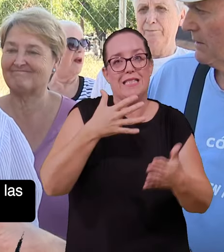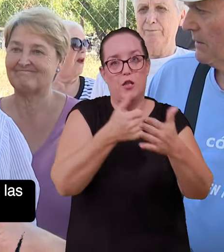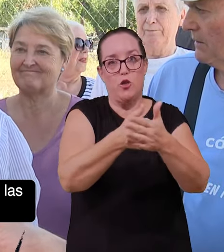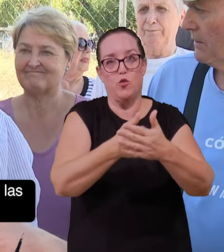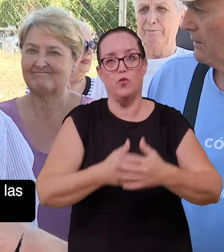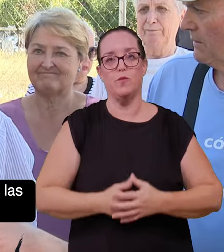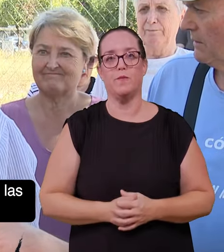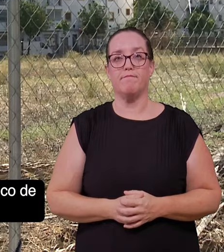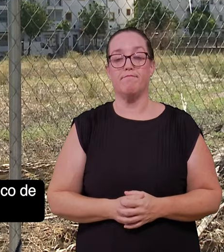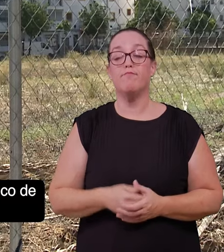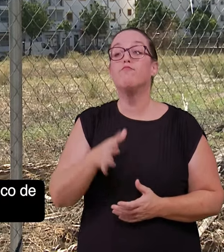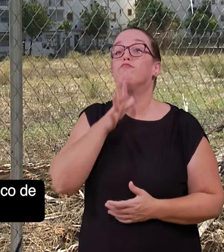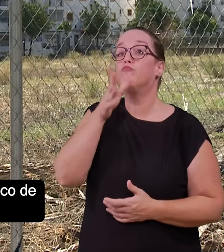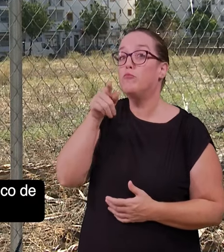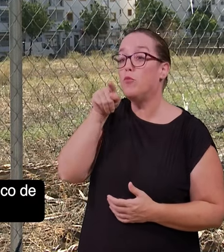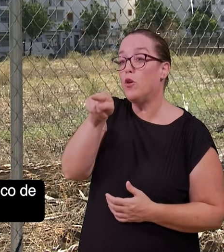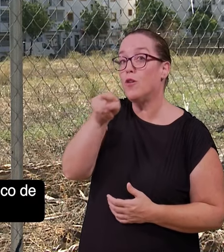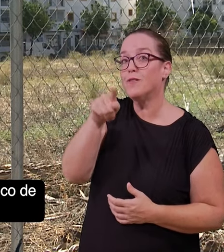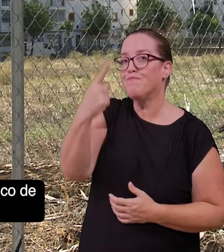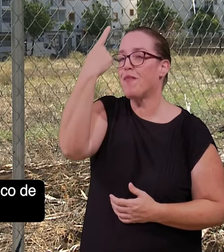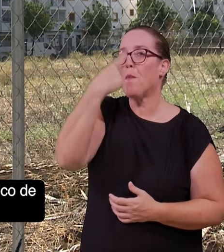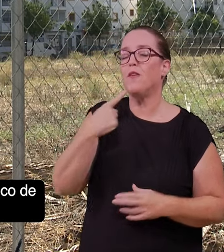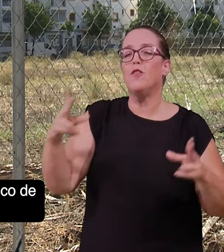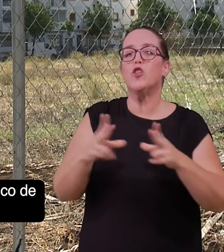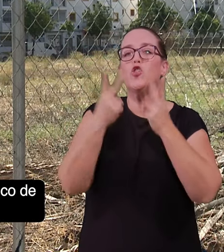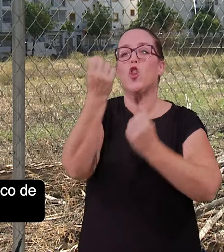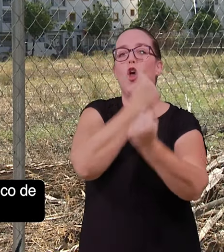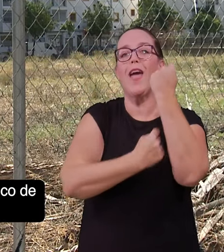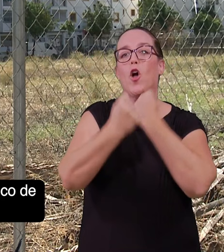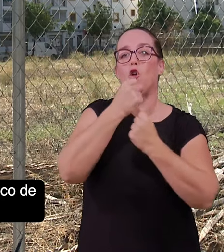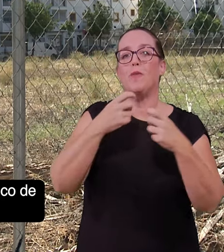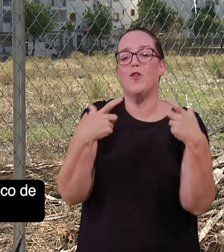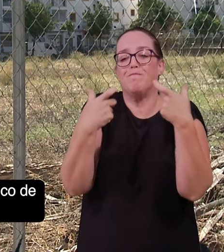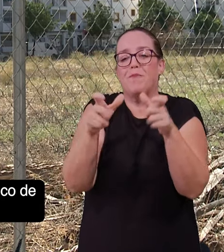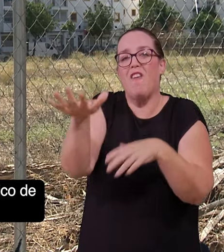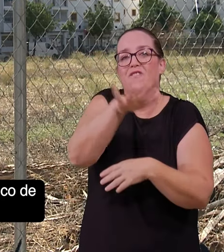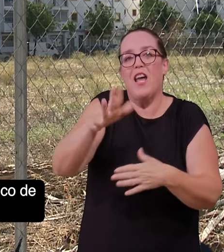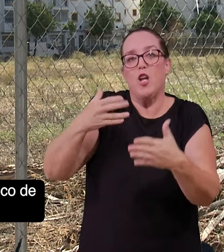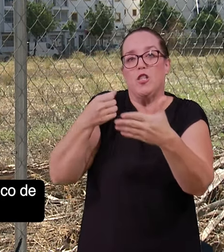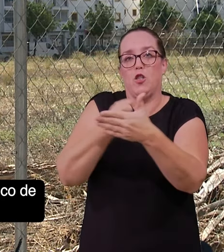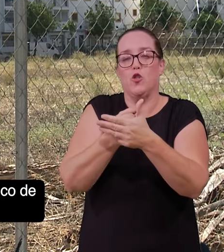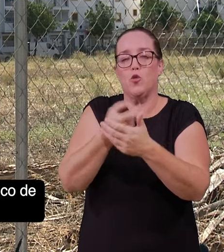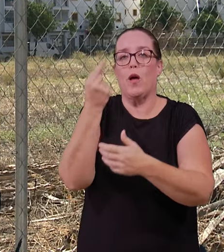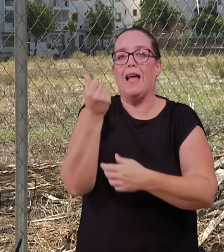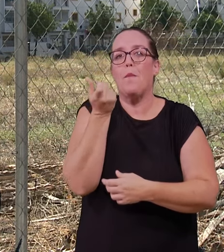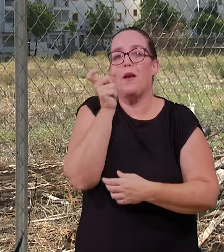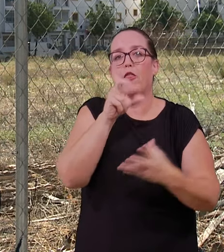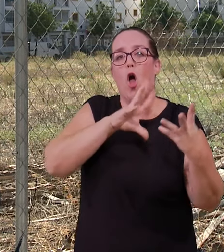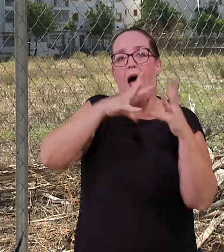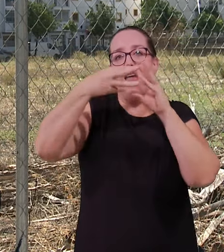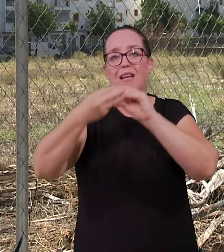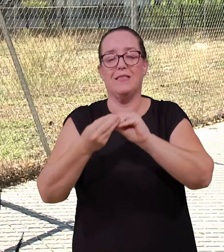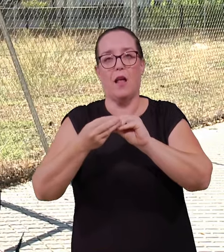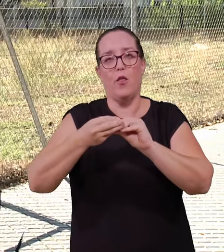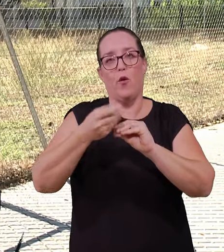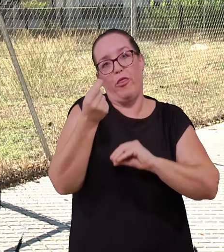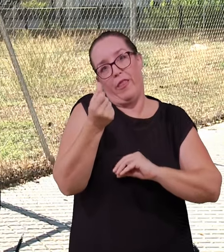el Distrito Sur. Precisamente teniendo en cuenta el perfil socioeconómico de este distrito, las tarifas estarán adaptadas a los bolsillos